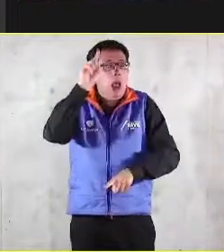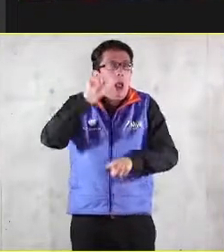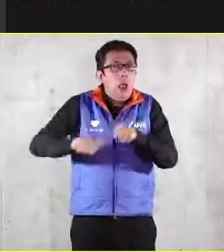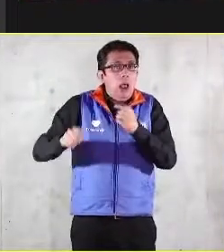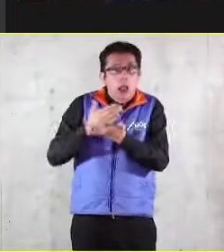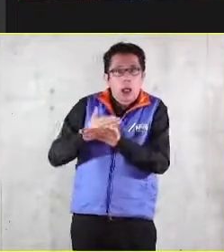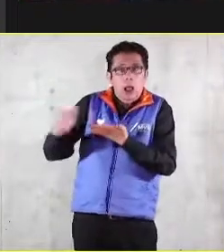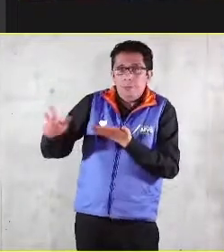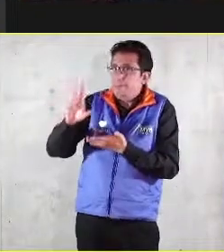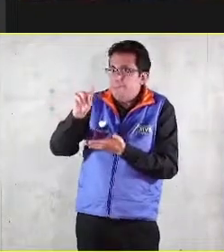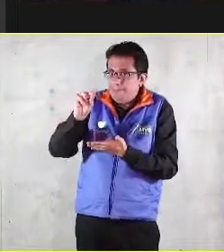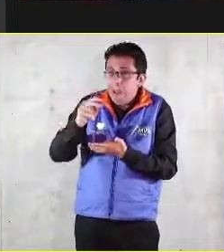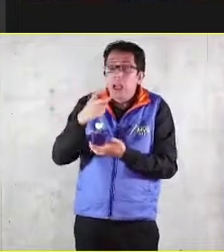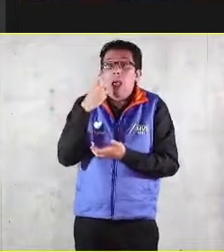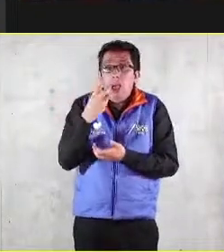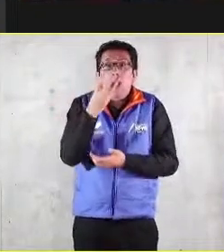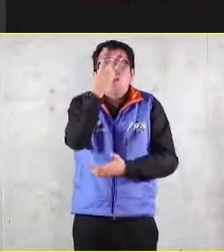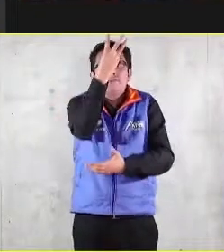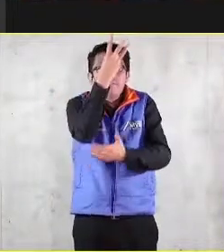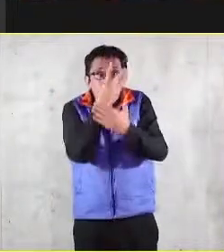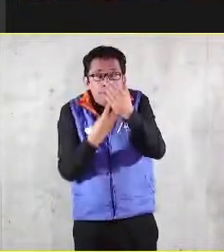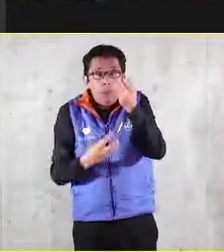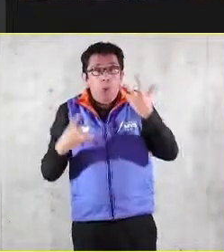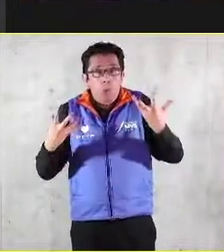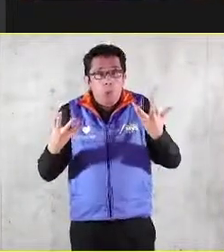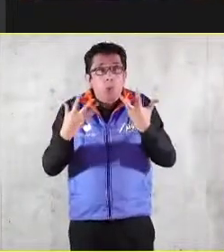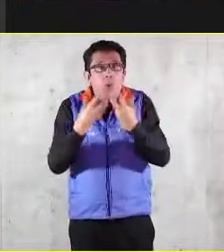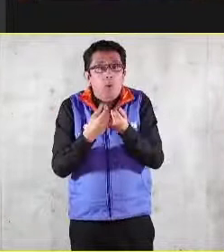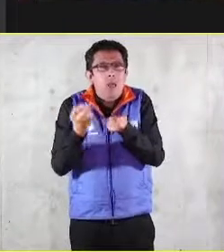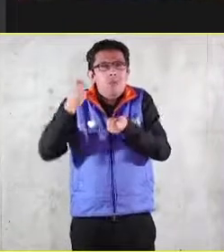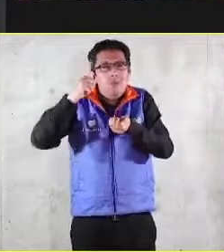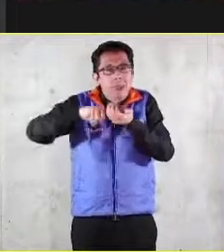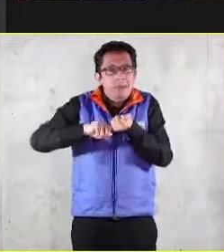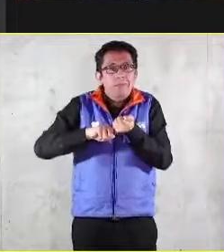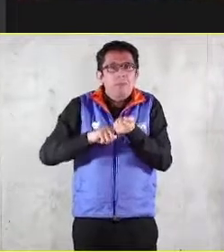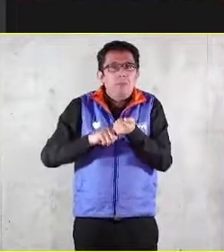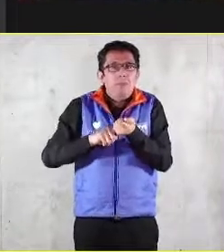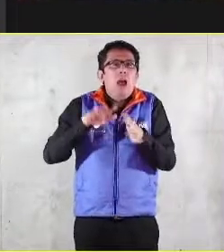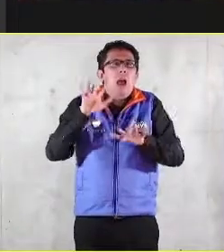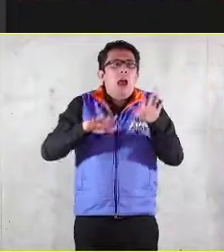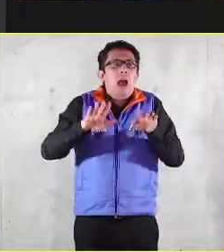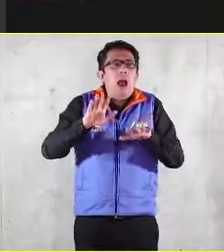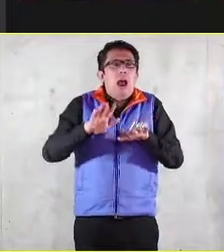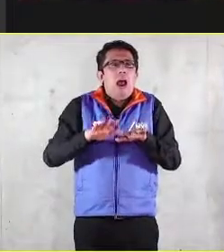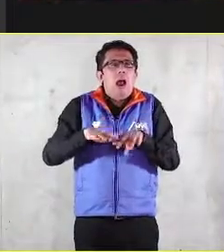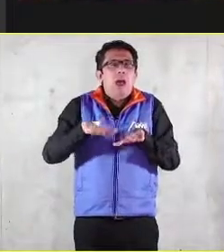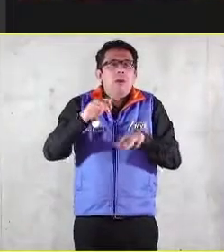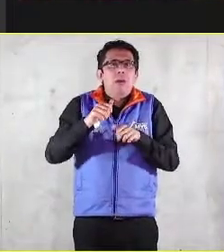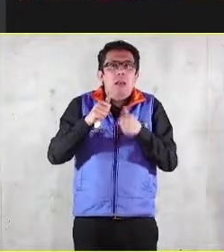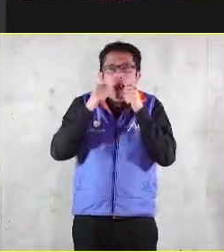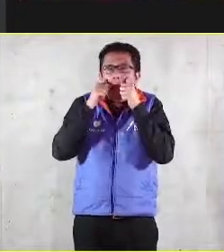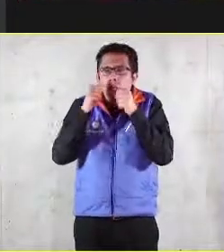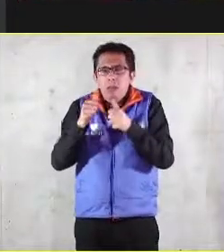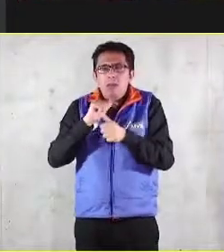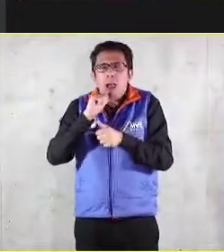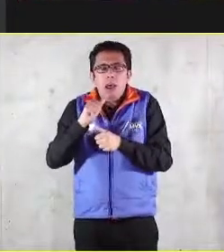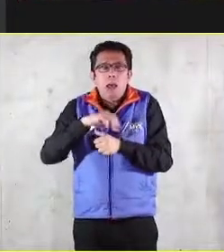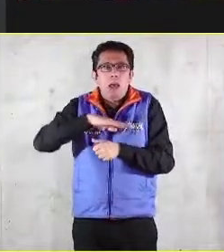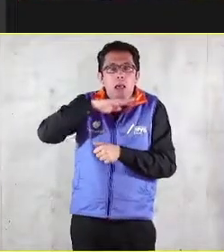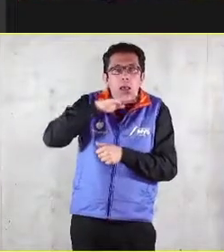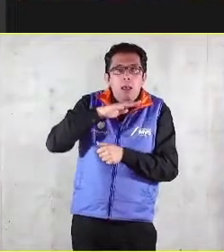todas están juntas al mismo tiempo por más que decidamos no atenderlas. Entonces, reto es cómo